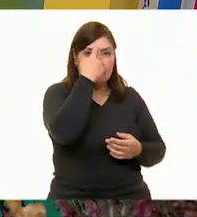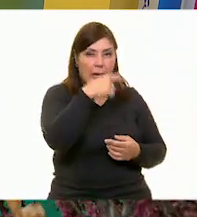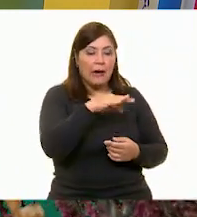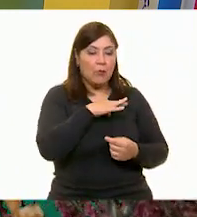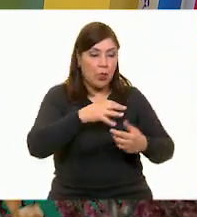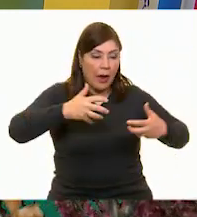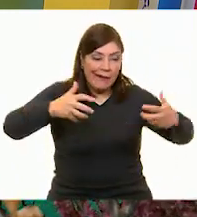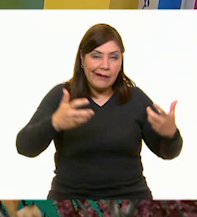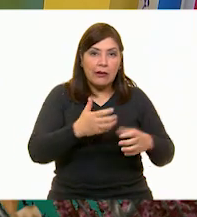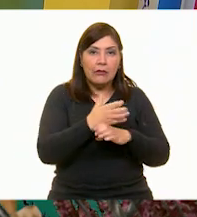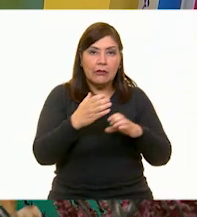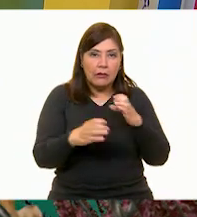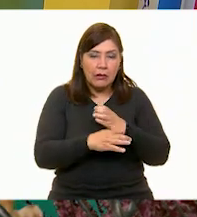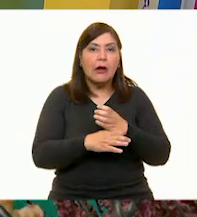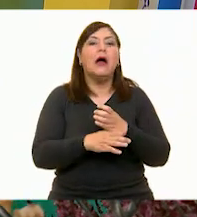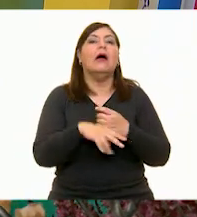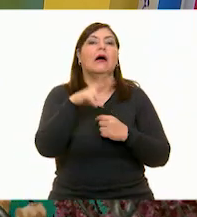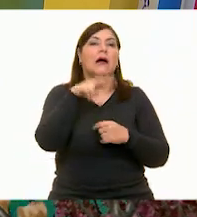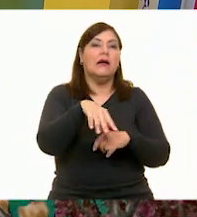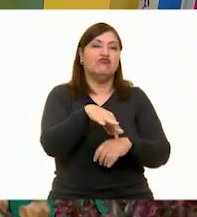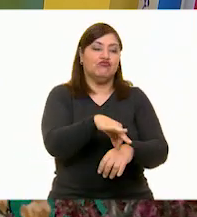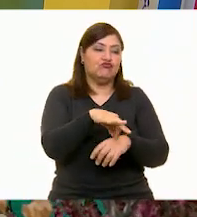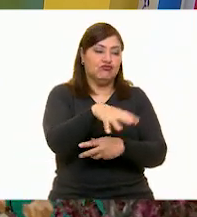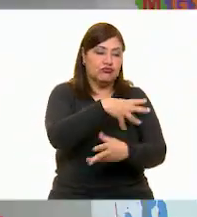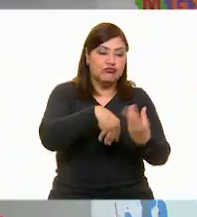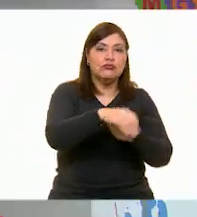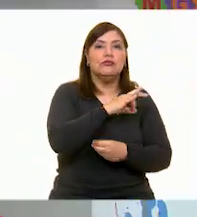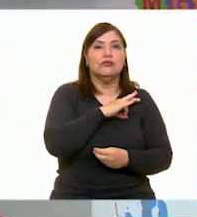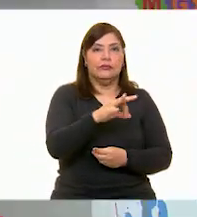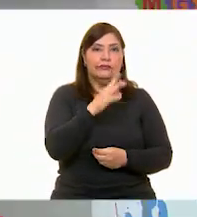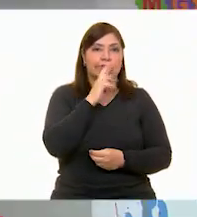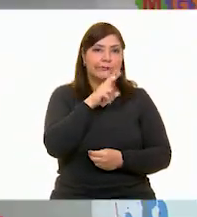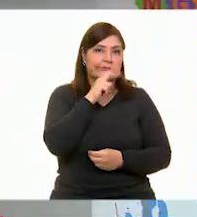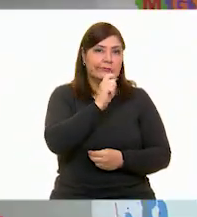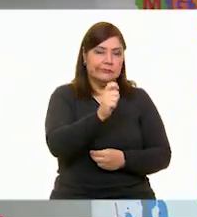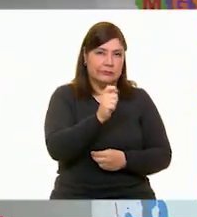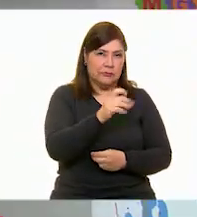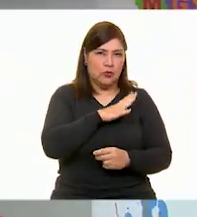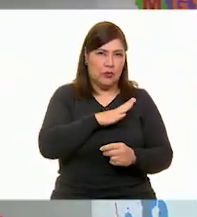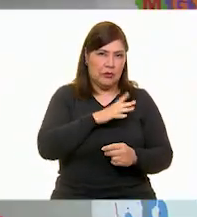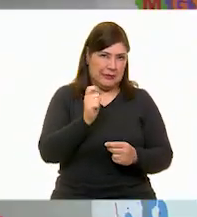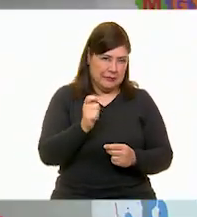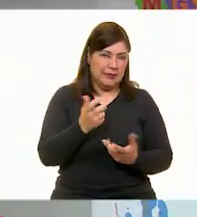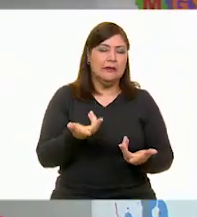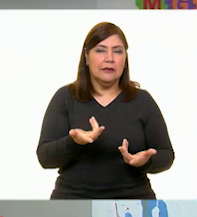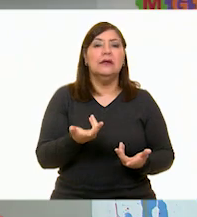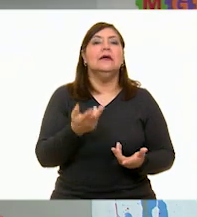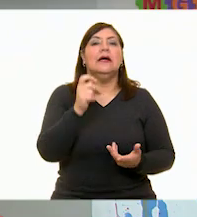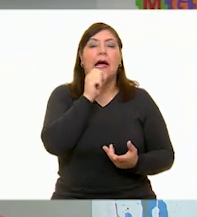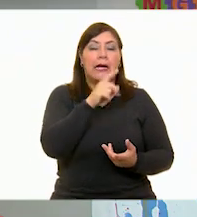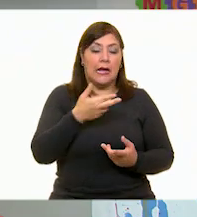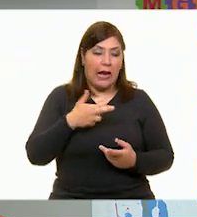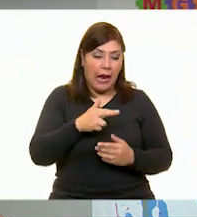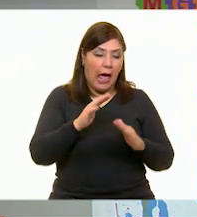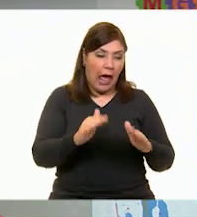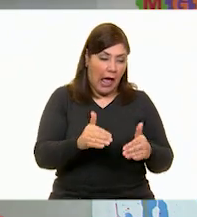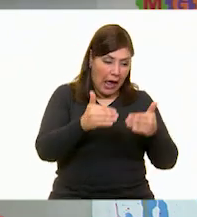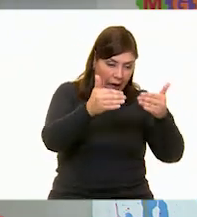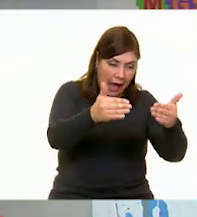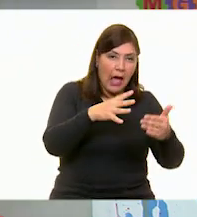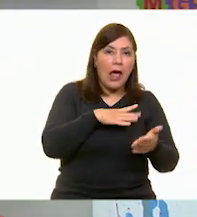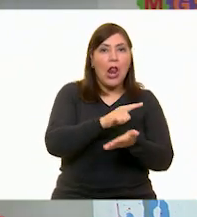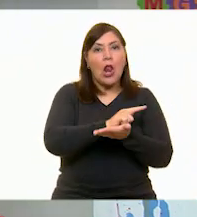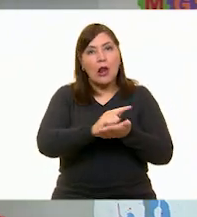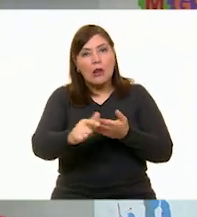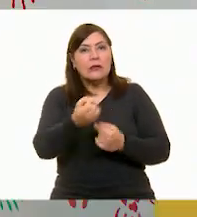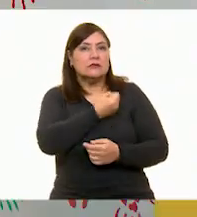acciones que realmente impacten en la mejora del medio ambiente. Y creo que del otro lado del río hay un lugar limpio y sano para la